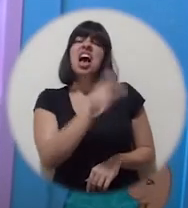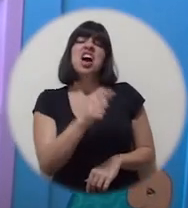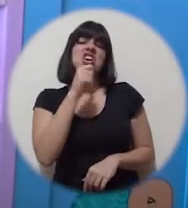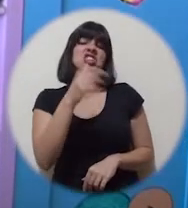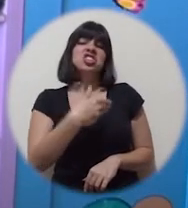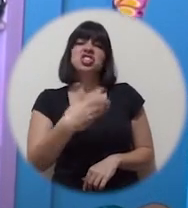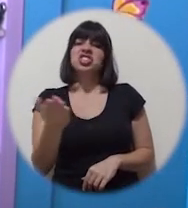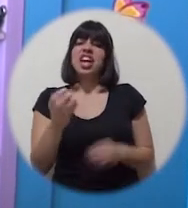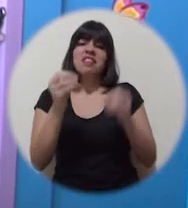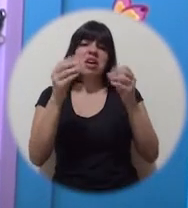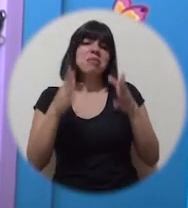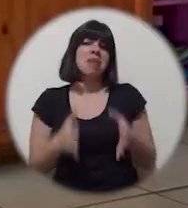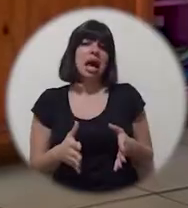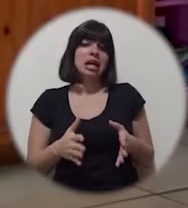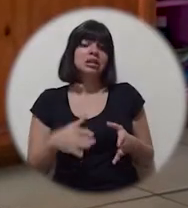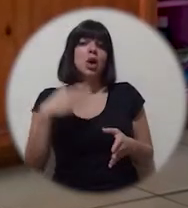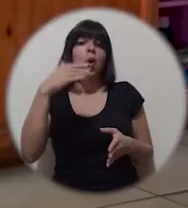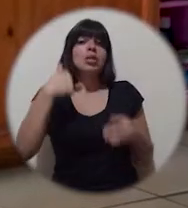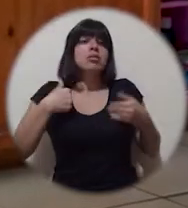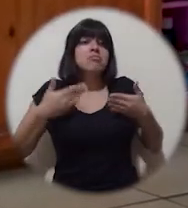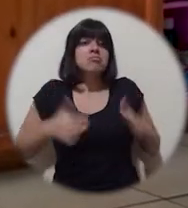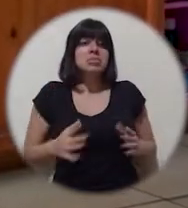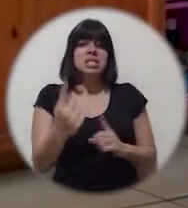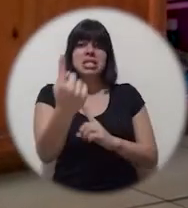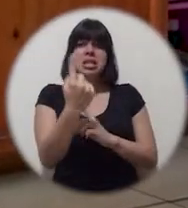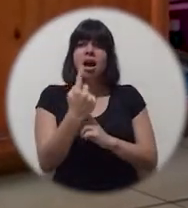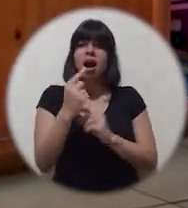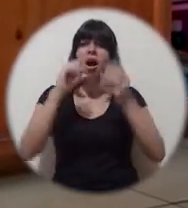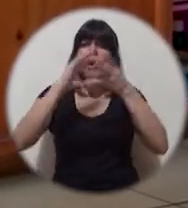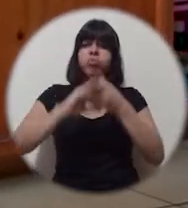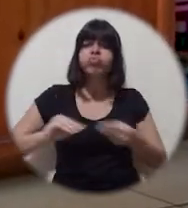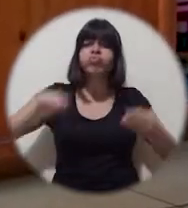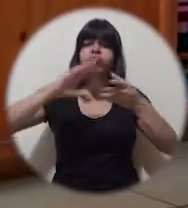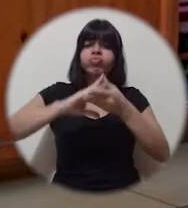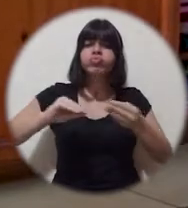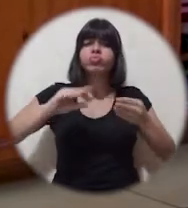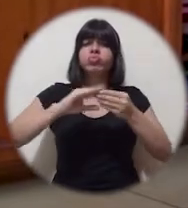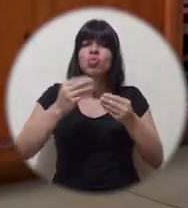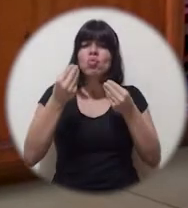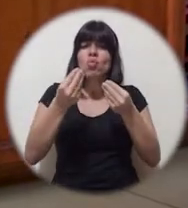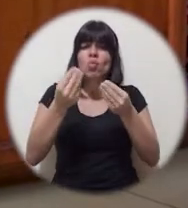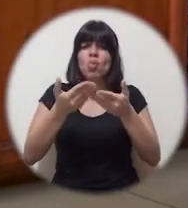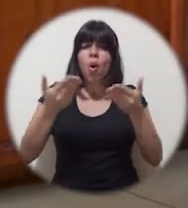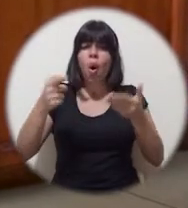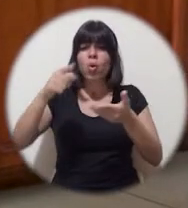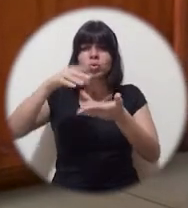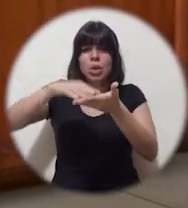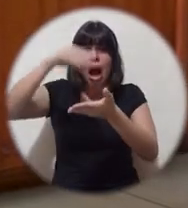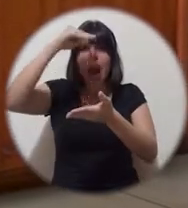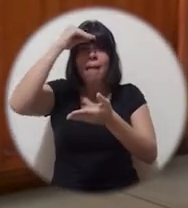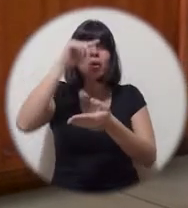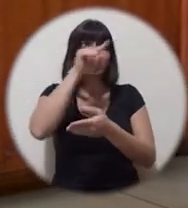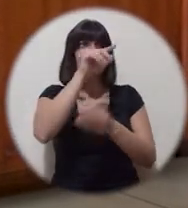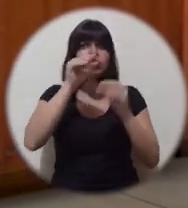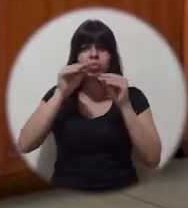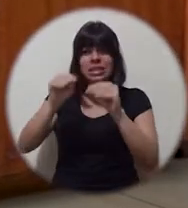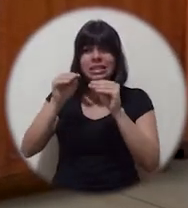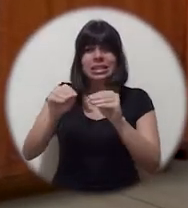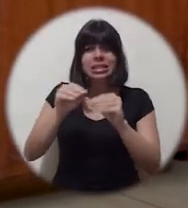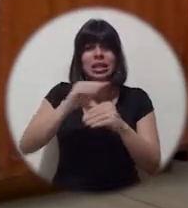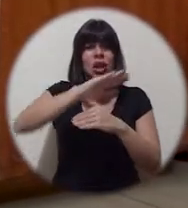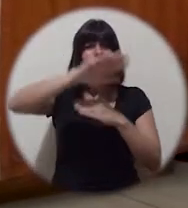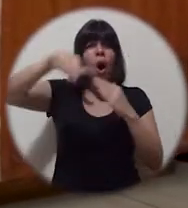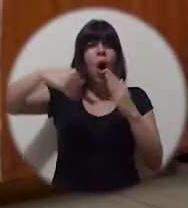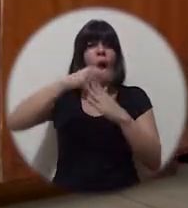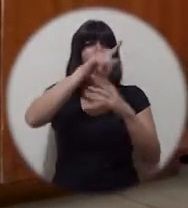servir de maestra. Y cuando mi chiquita me empezó a decir todas las cosas que ella había aprendido con usted, todo lo que usted